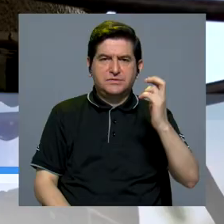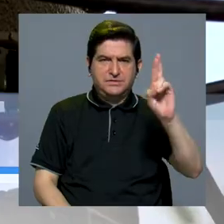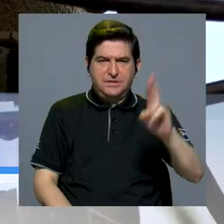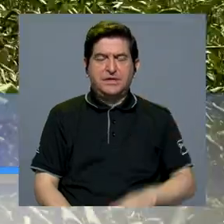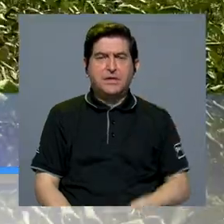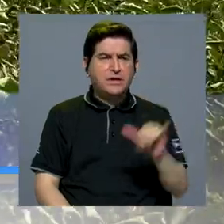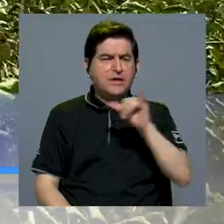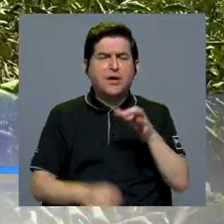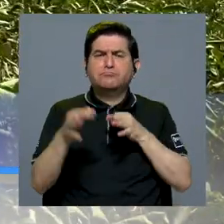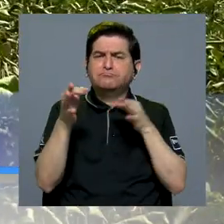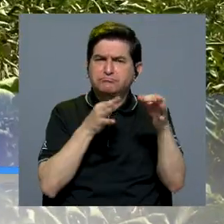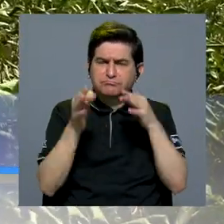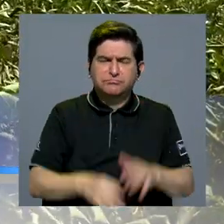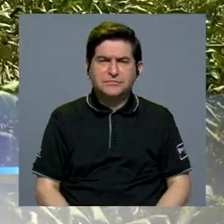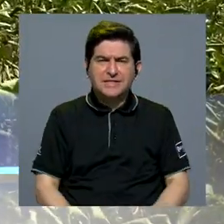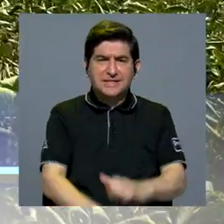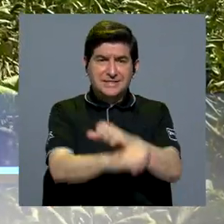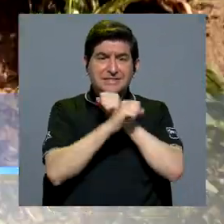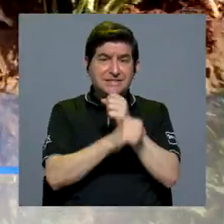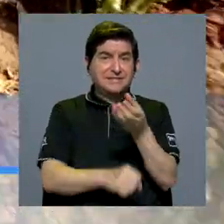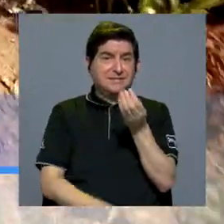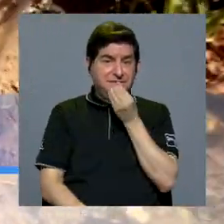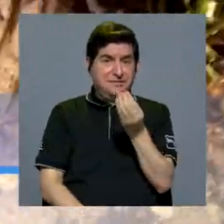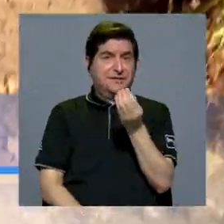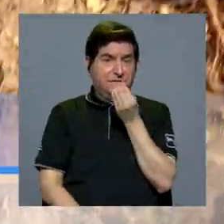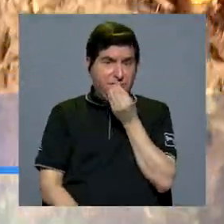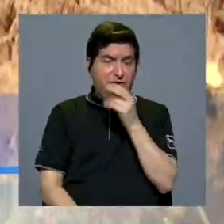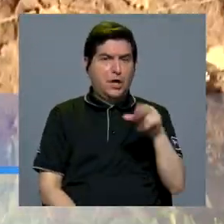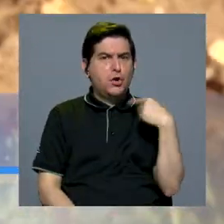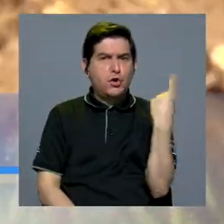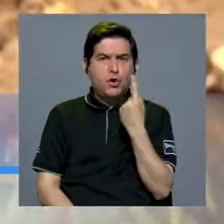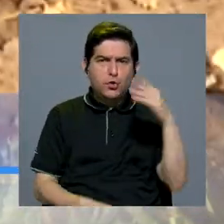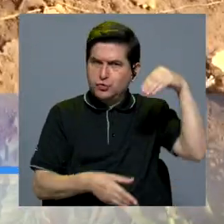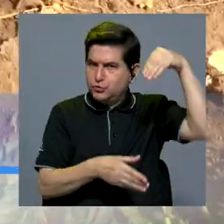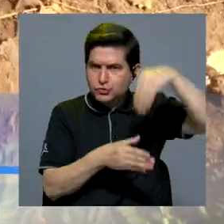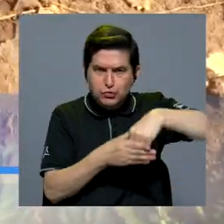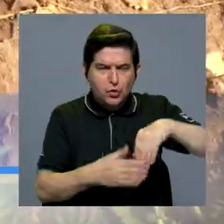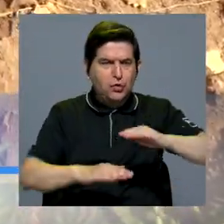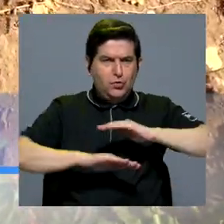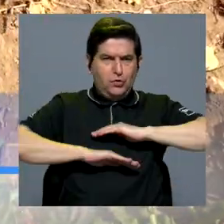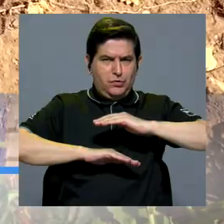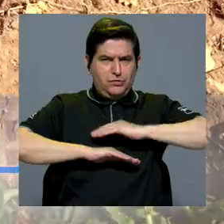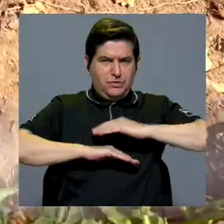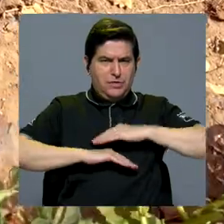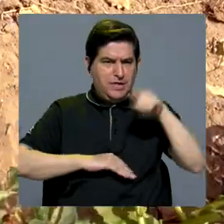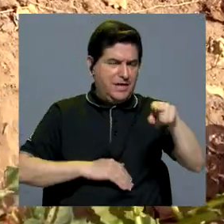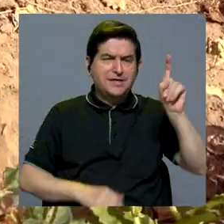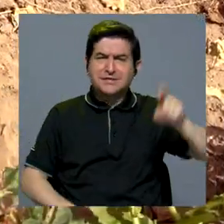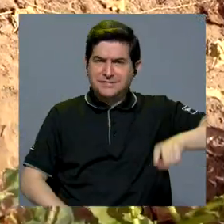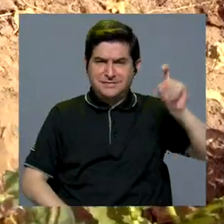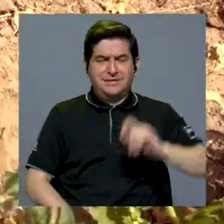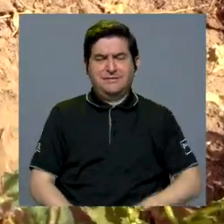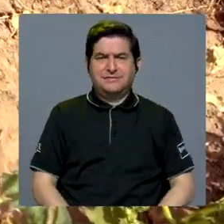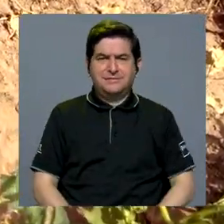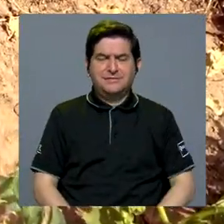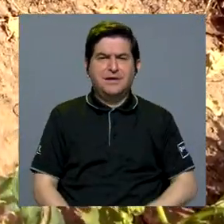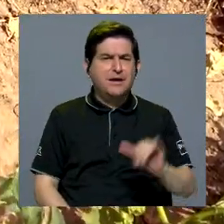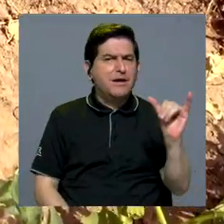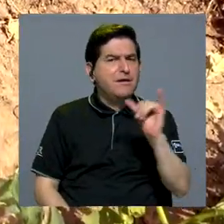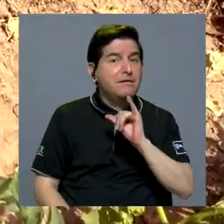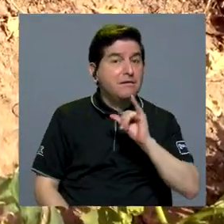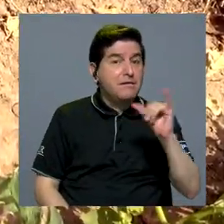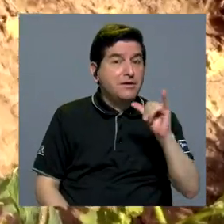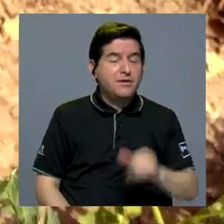también explicó que la seguridad alimentaria no solo involucra la satisfacción de dichas necesidades, sino